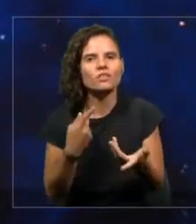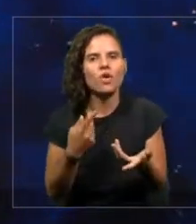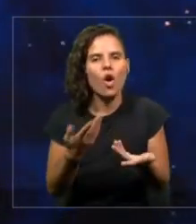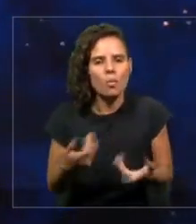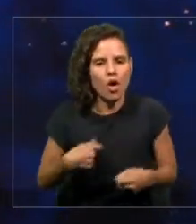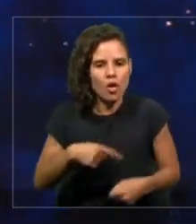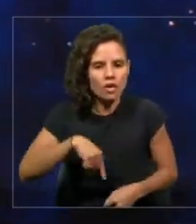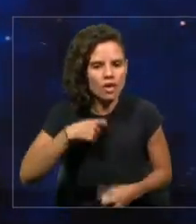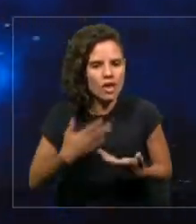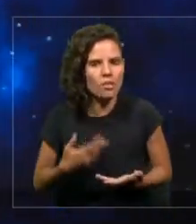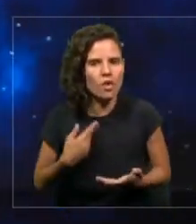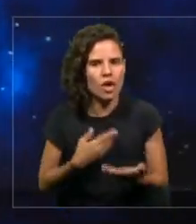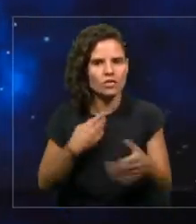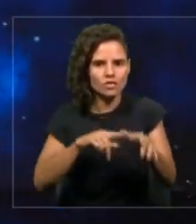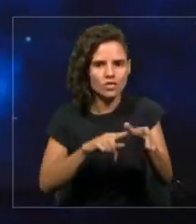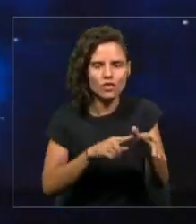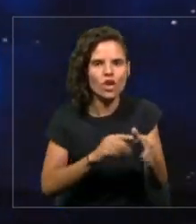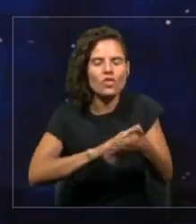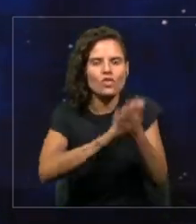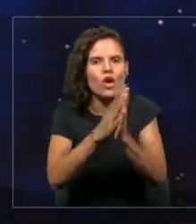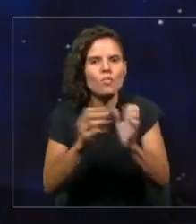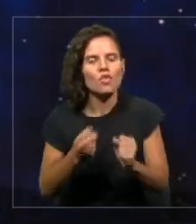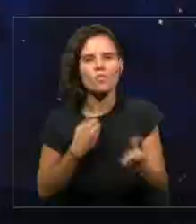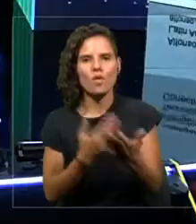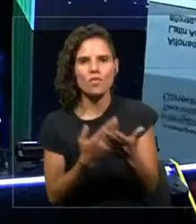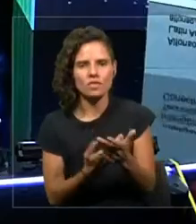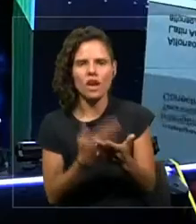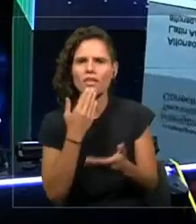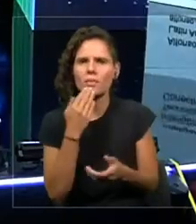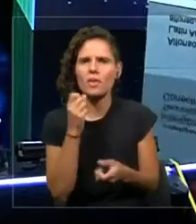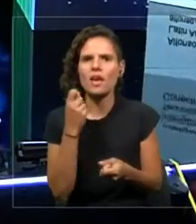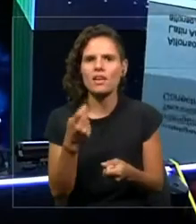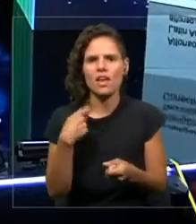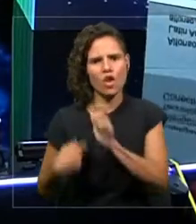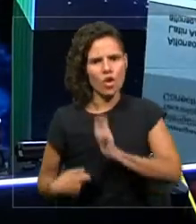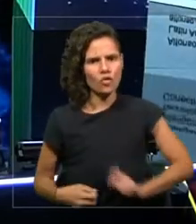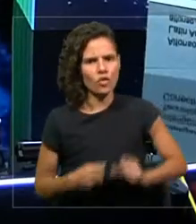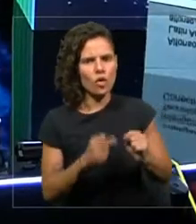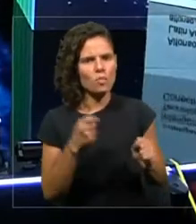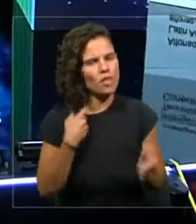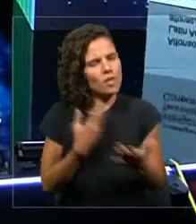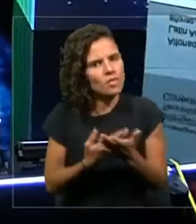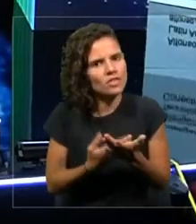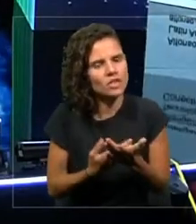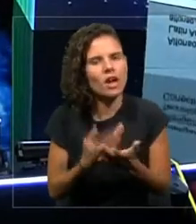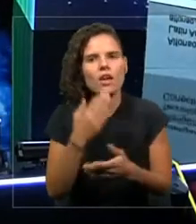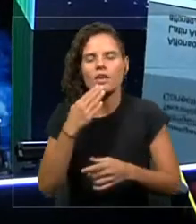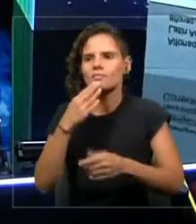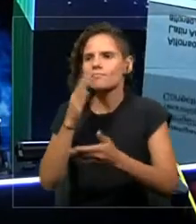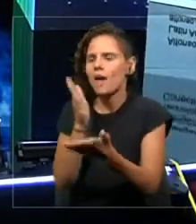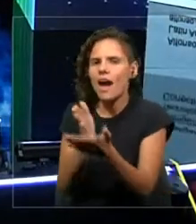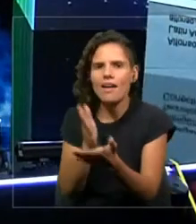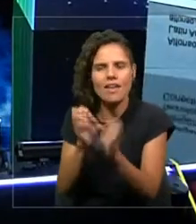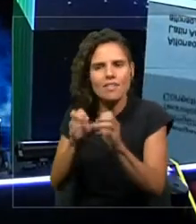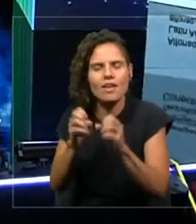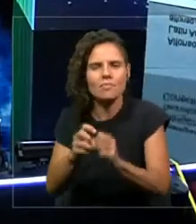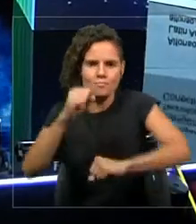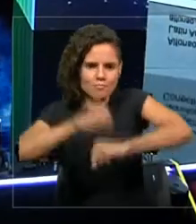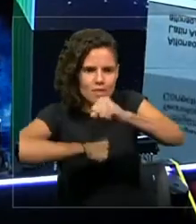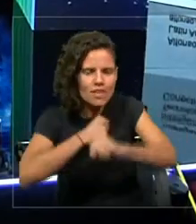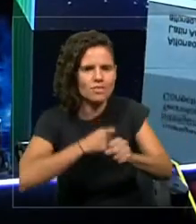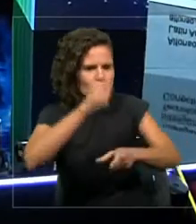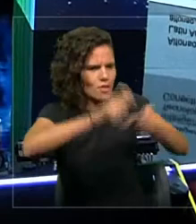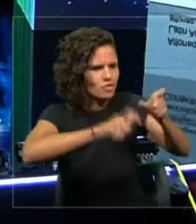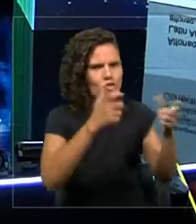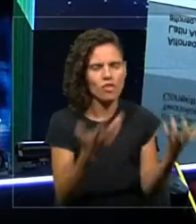de tecnologías y sobre todo de iniciativas a nivel gobierno, academia, empresas, usuarios, va a ser muy